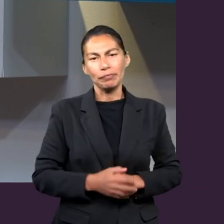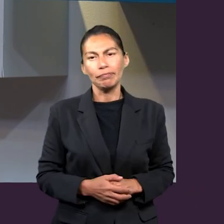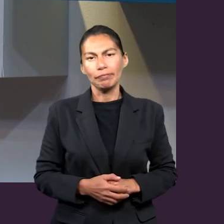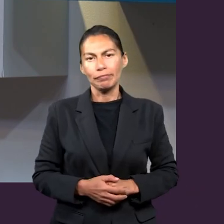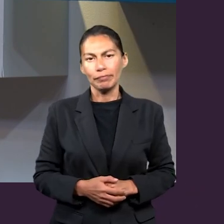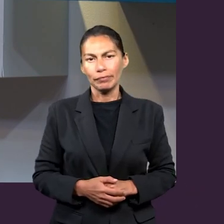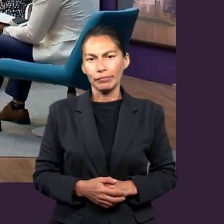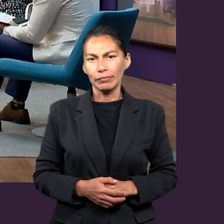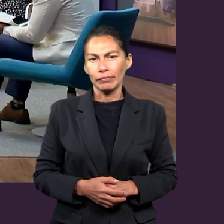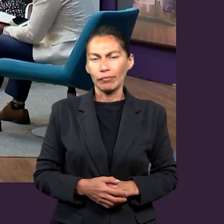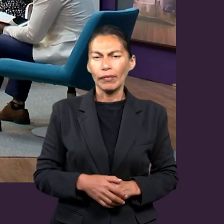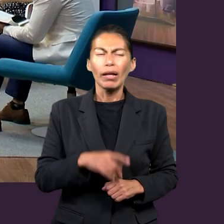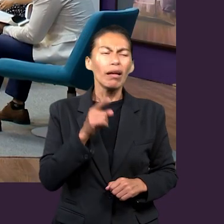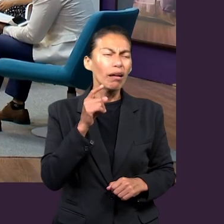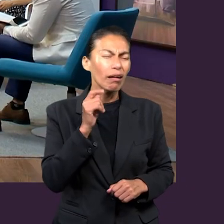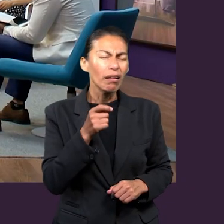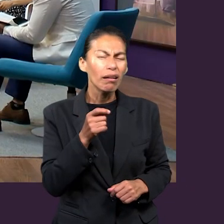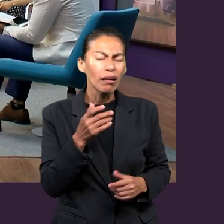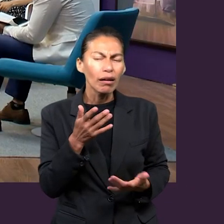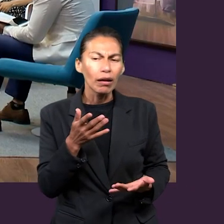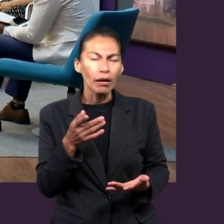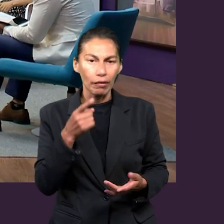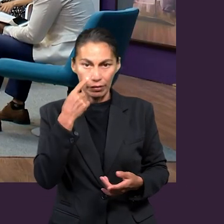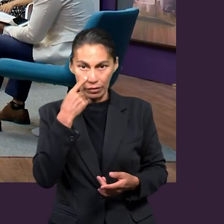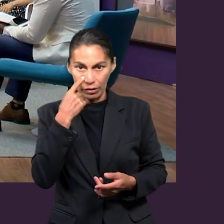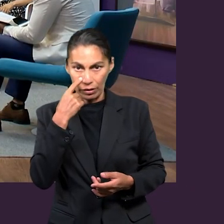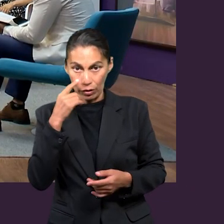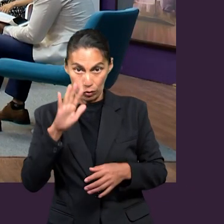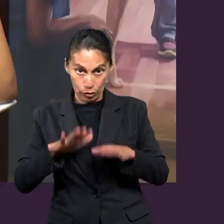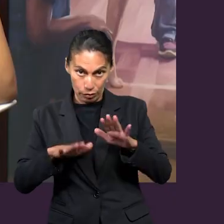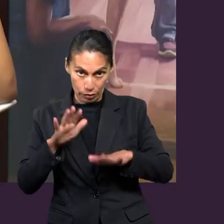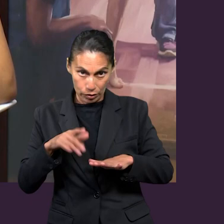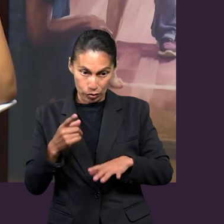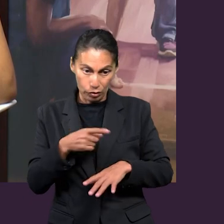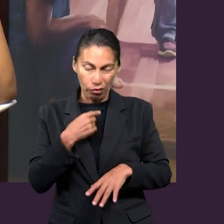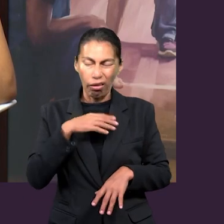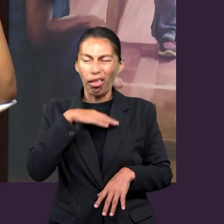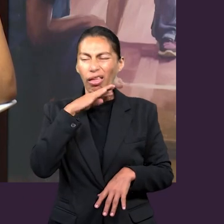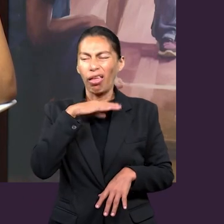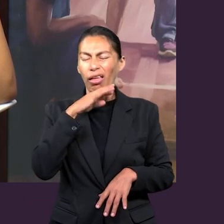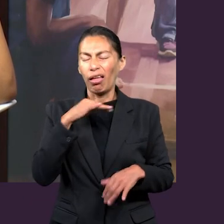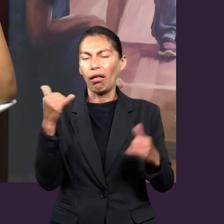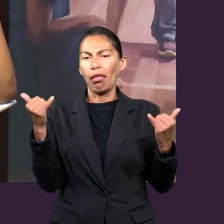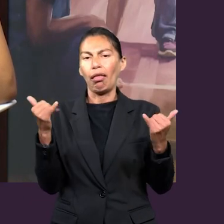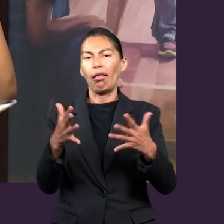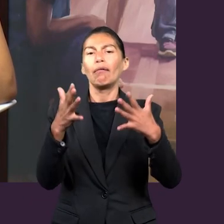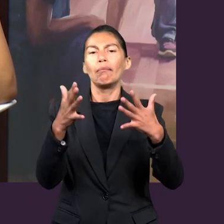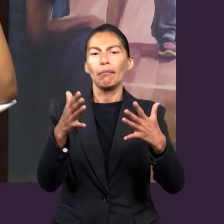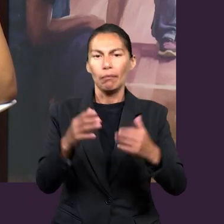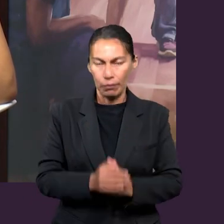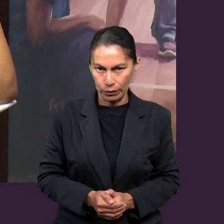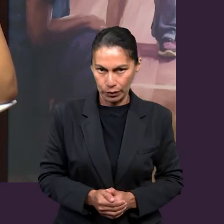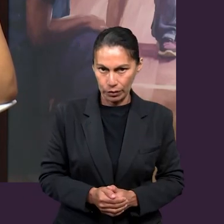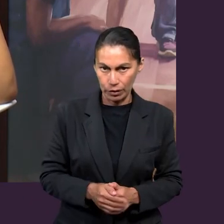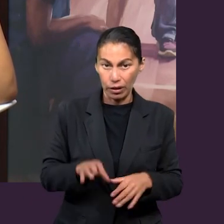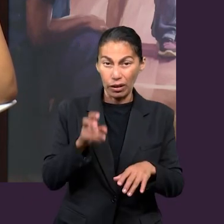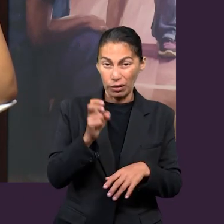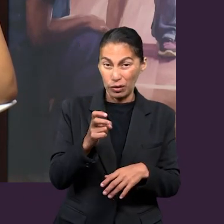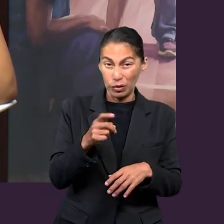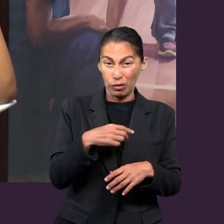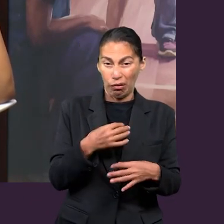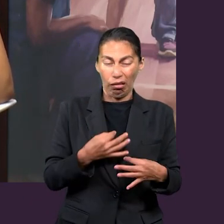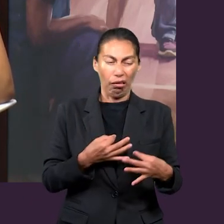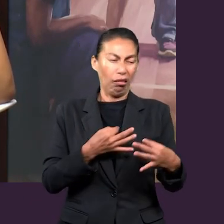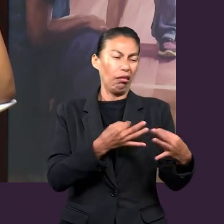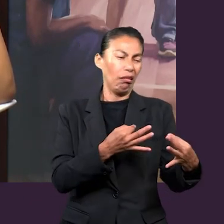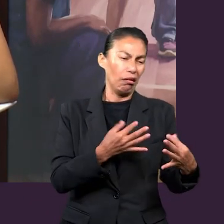caemos. ¿Sabe qué pienso también? Que muchas veces cuando llegamos a relajarnos hay trampas, que no nos damos cuenta. Entonces nosotros pensamos